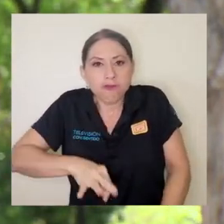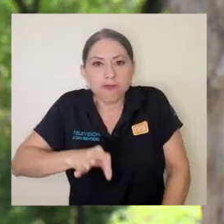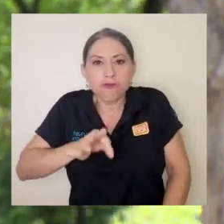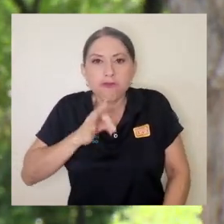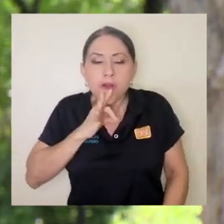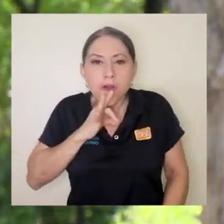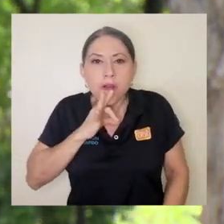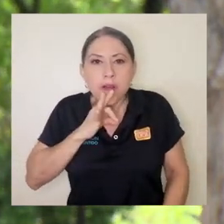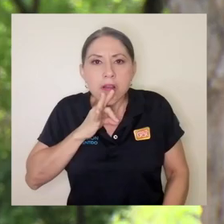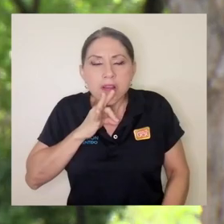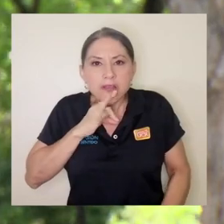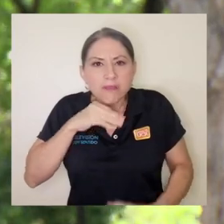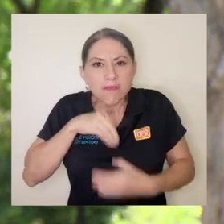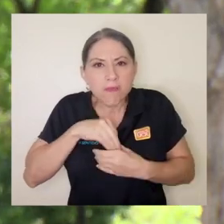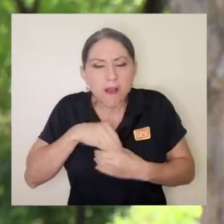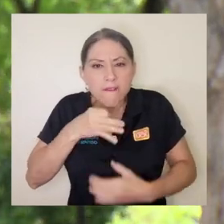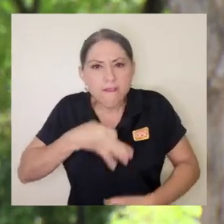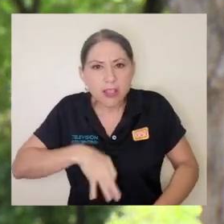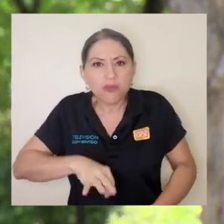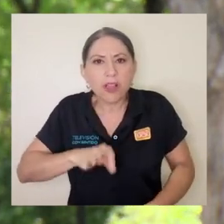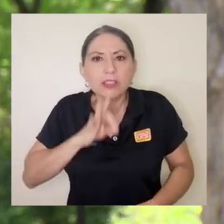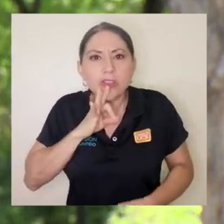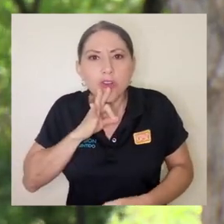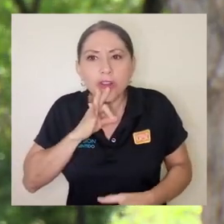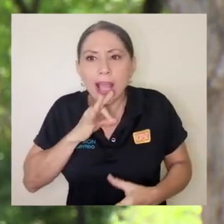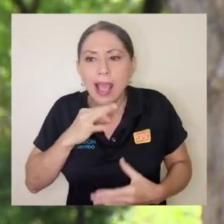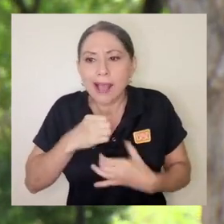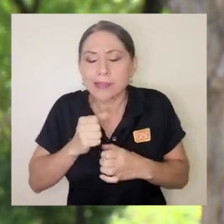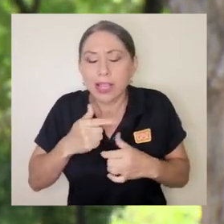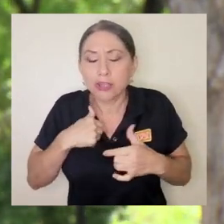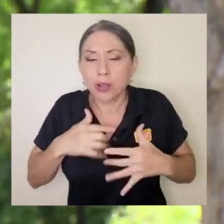frustración pero que esa frustración lo que termina es